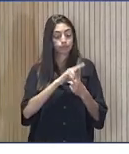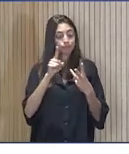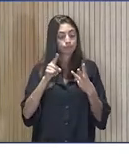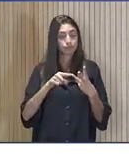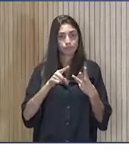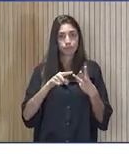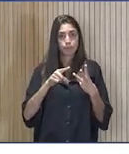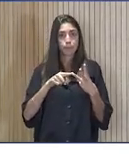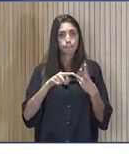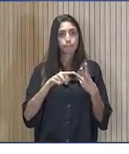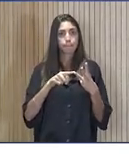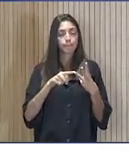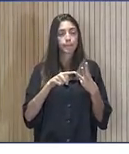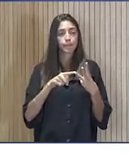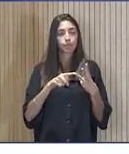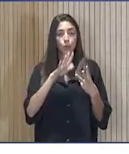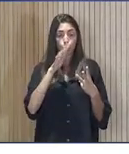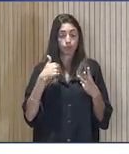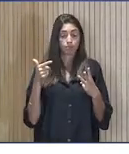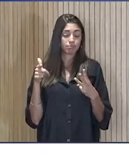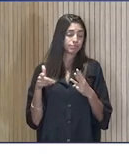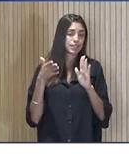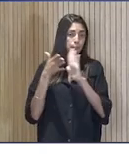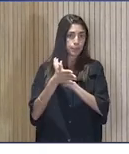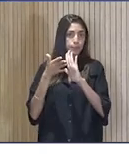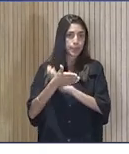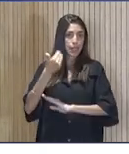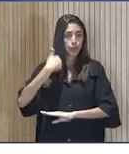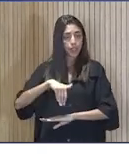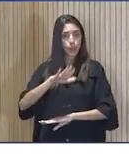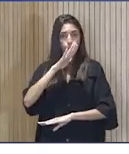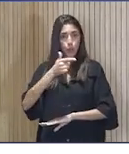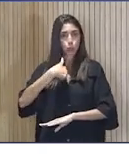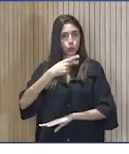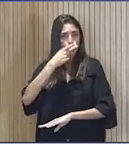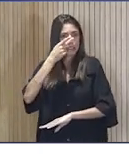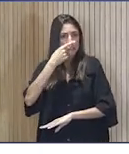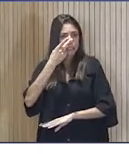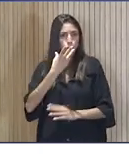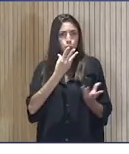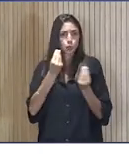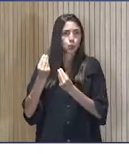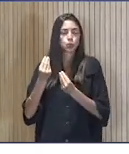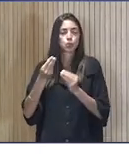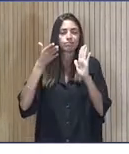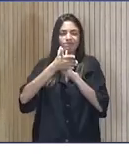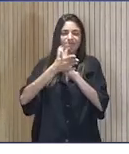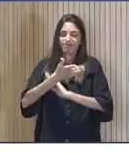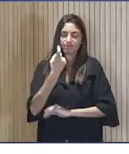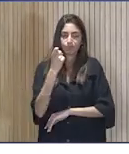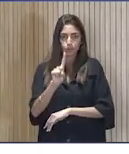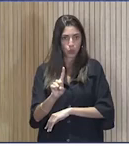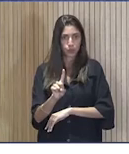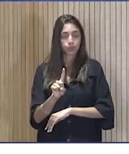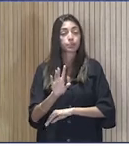tercera es que, porque lo ha explicado él, porque no teníamos mucho interés en explicarlo. Yo creo que, como